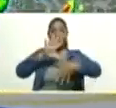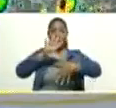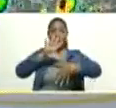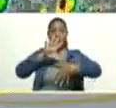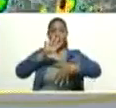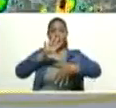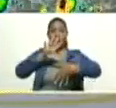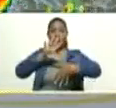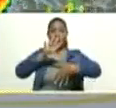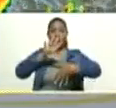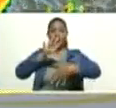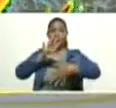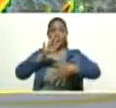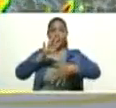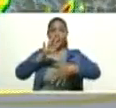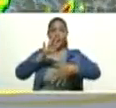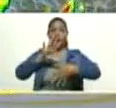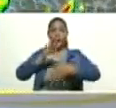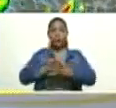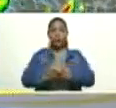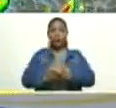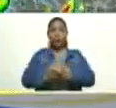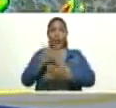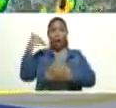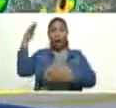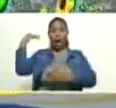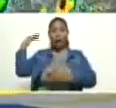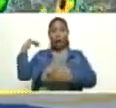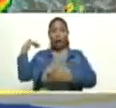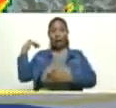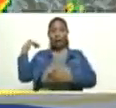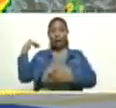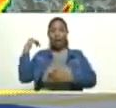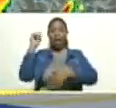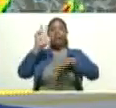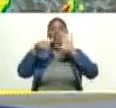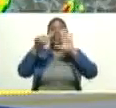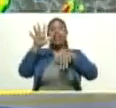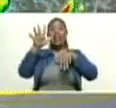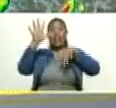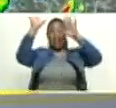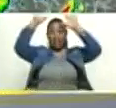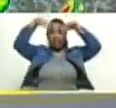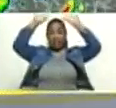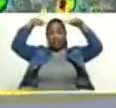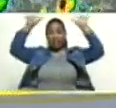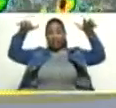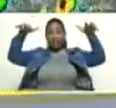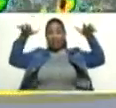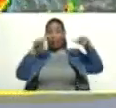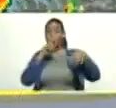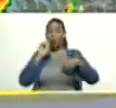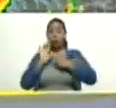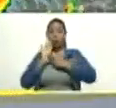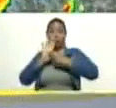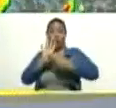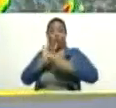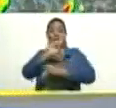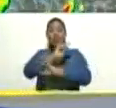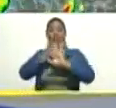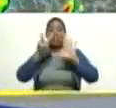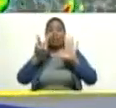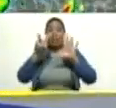cambiado completamente el pronóstico. Anteriormente eran 13 tormentas con nombre. Se subió el día de hoy hasta 17